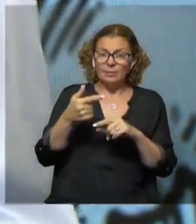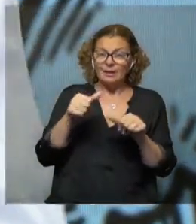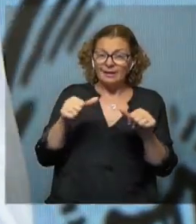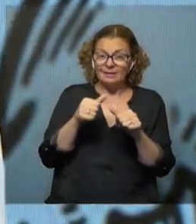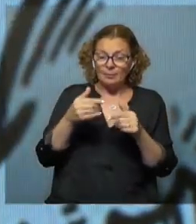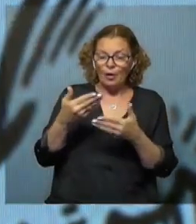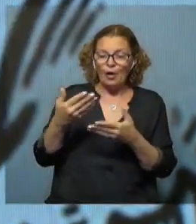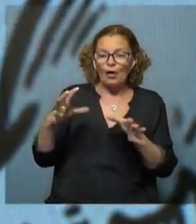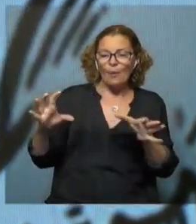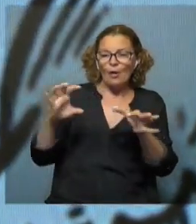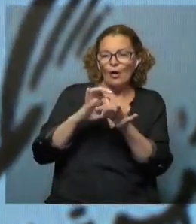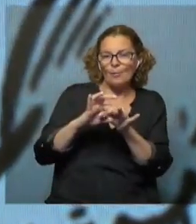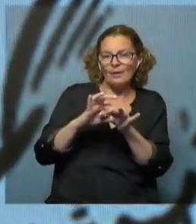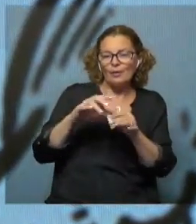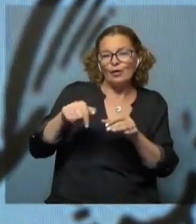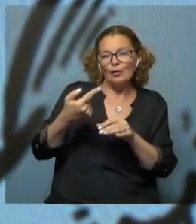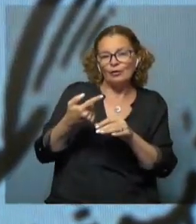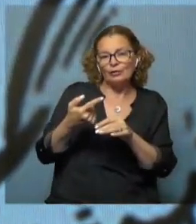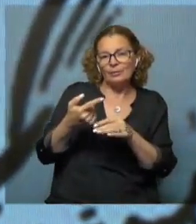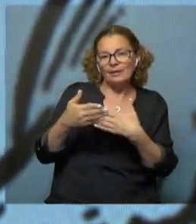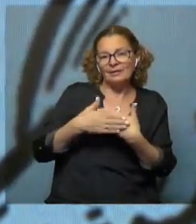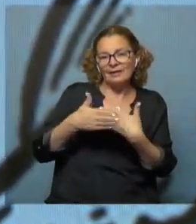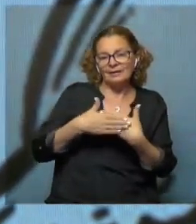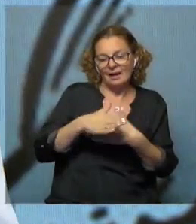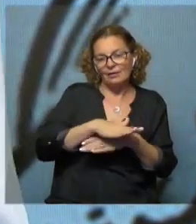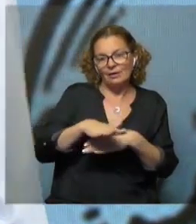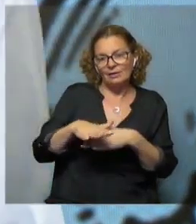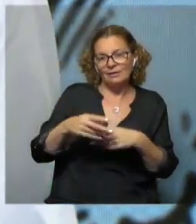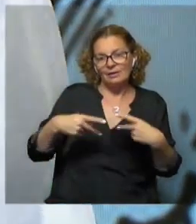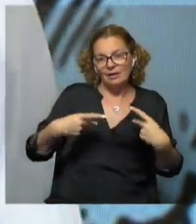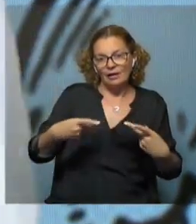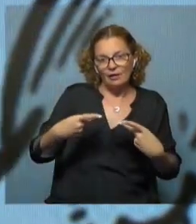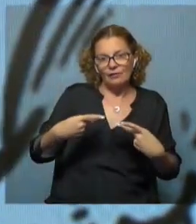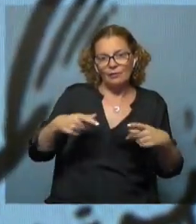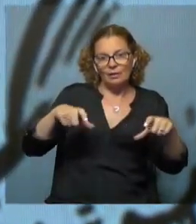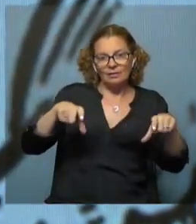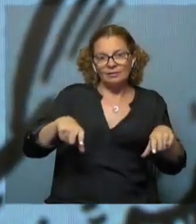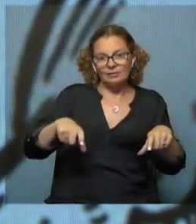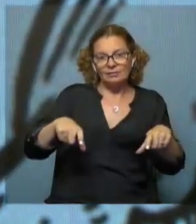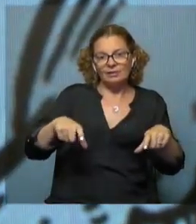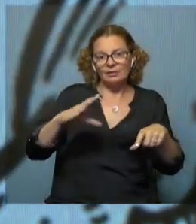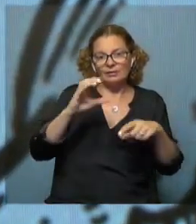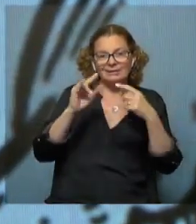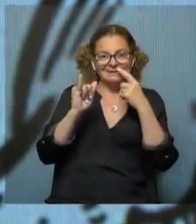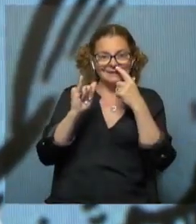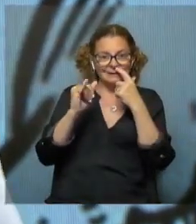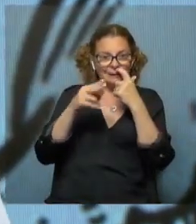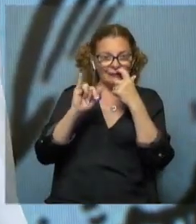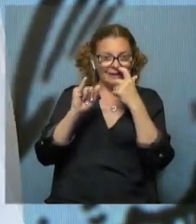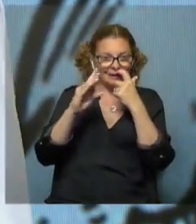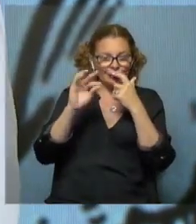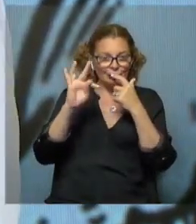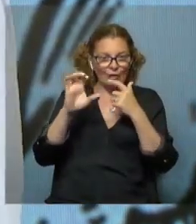Combinamos con cosas que puedan ser más cercanas a los niños. El fútbol de salón, el chivito, cosas que son más